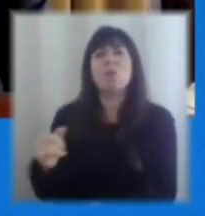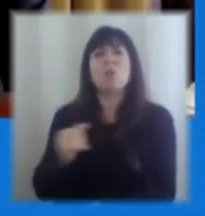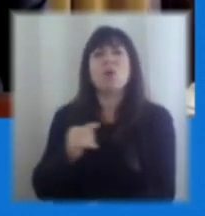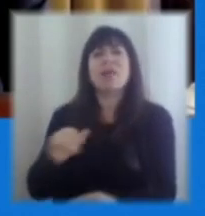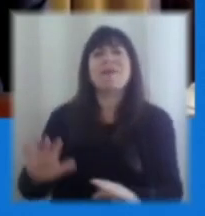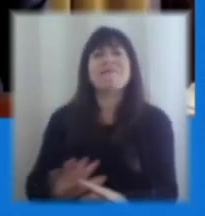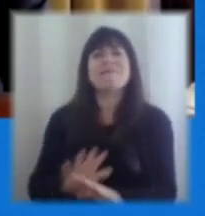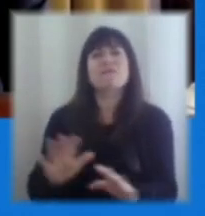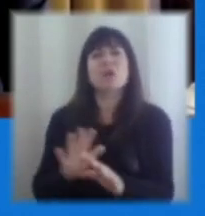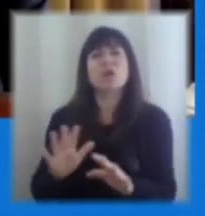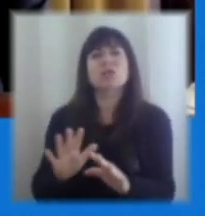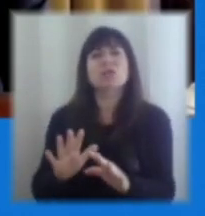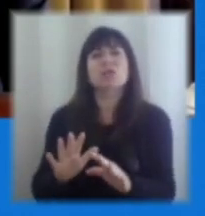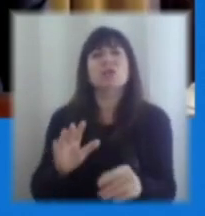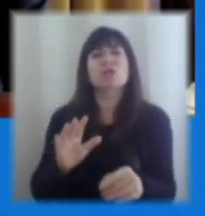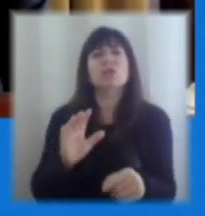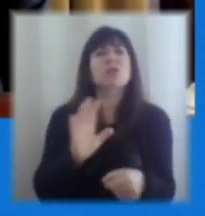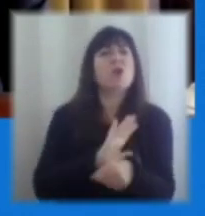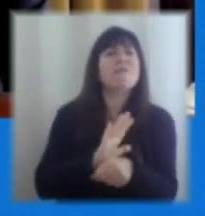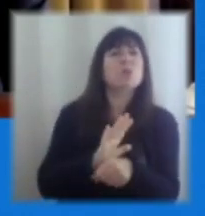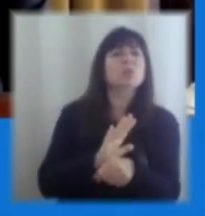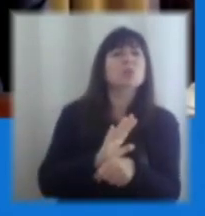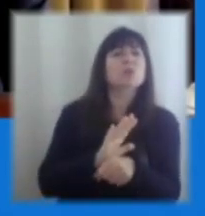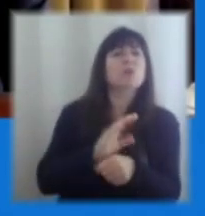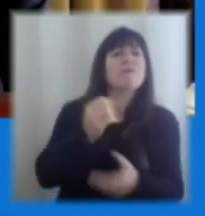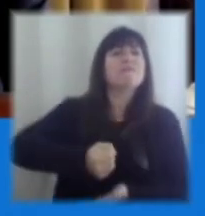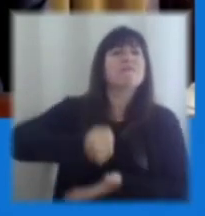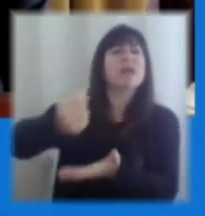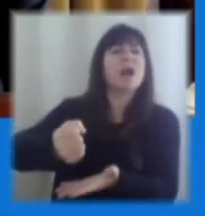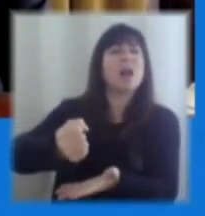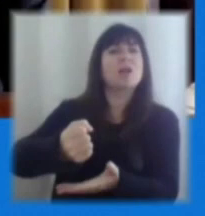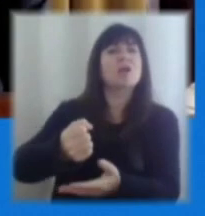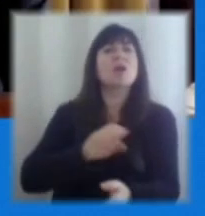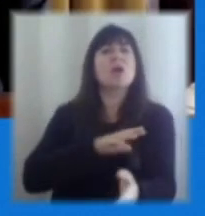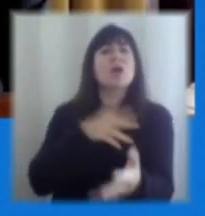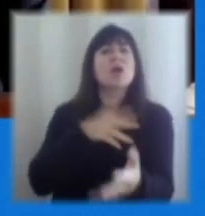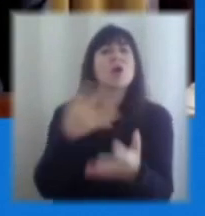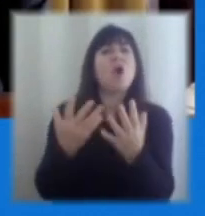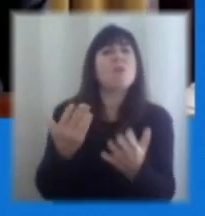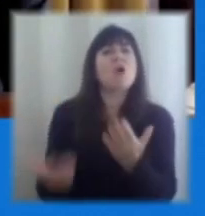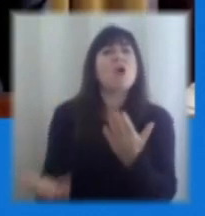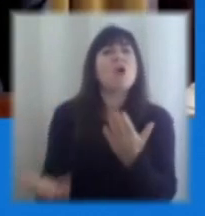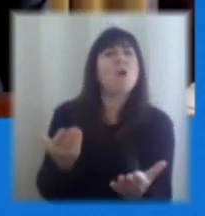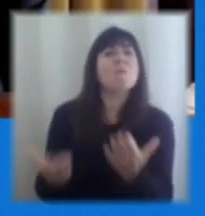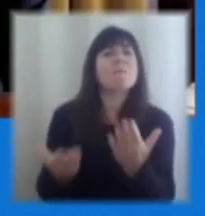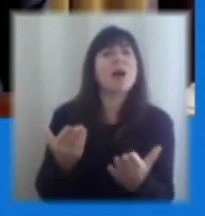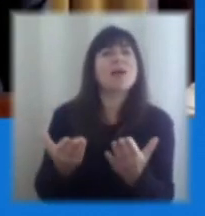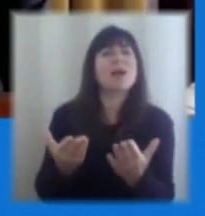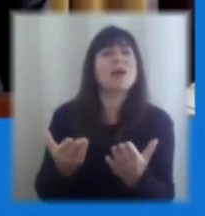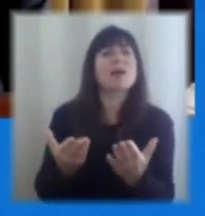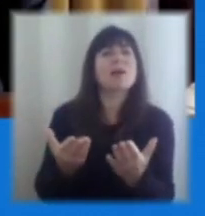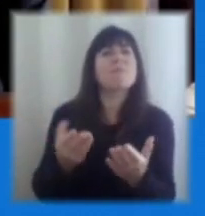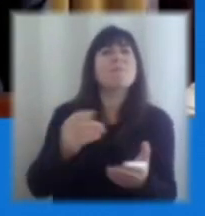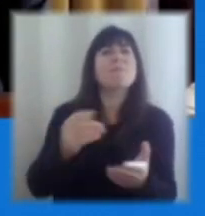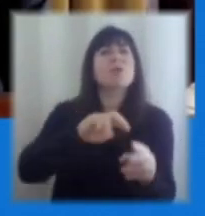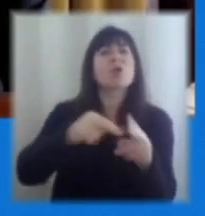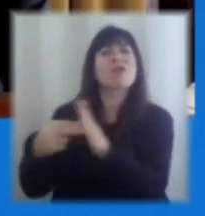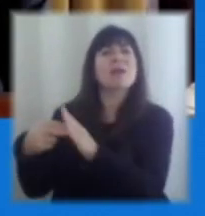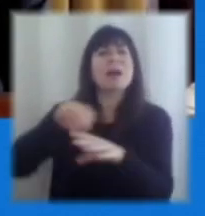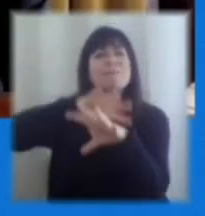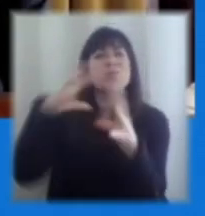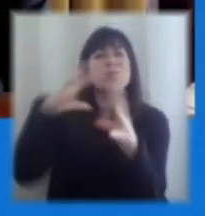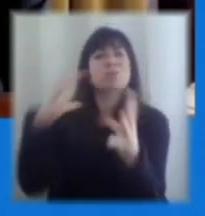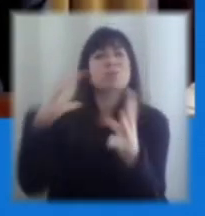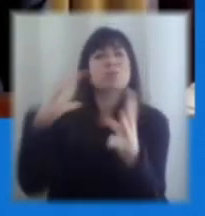haciendo? ¿Y cómo dialoga eso con este contexto internacional de inestabilidad geopolítica, de tensiones, de un mayor proteccionismo también?